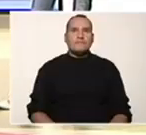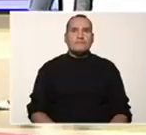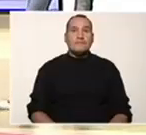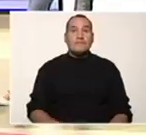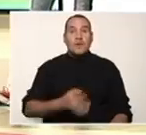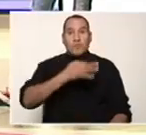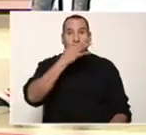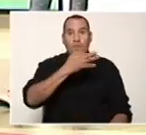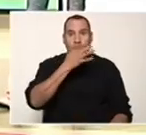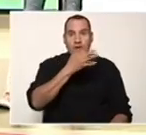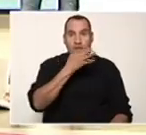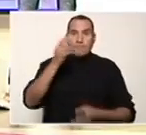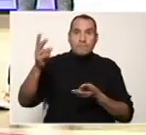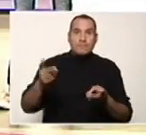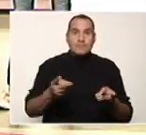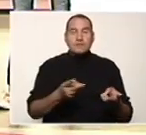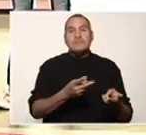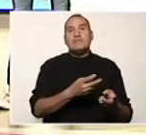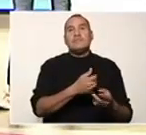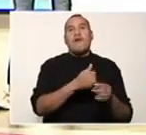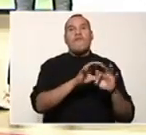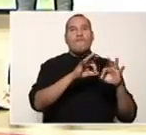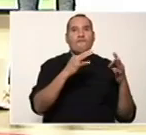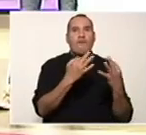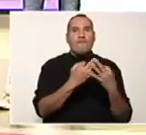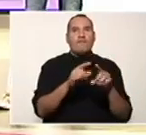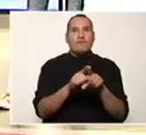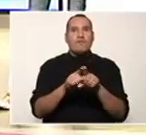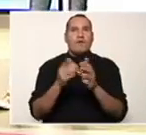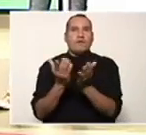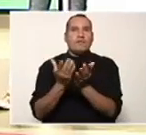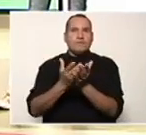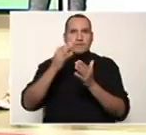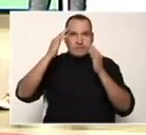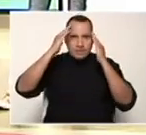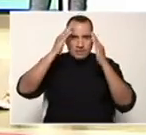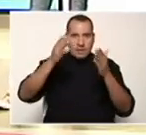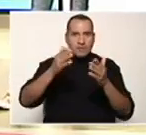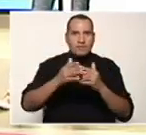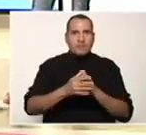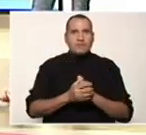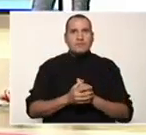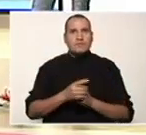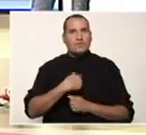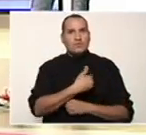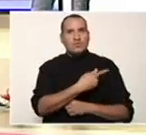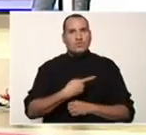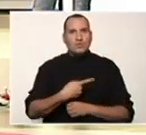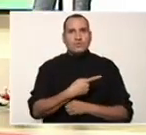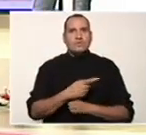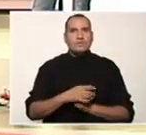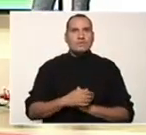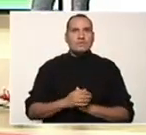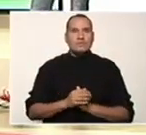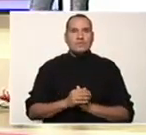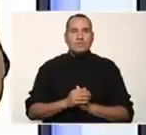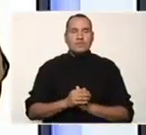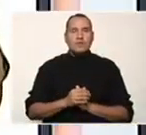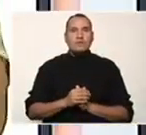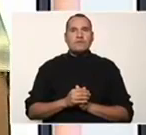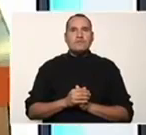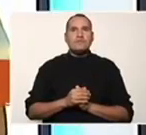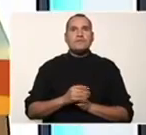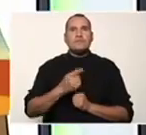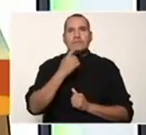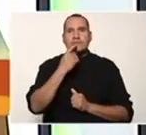¡Muy buenas tardes! Bienvenidos a Cada Familia de una Escuela. Como siempre, les saludamos gustosamente César Noguera, Jocelyn Correia. César. ¿Cómo estás, Jocelyn? Mira,